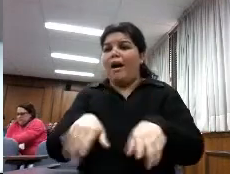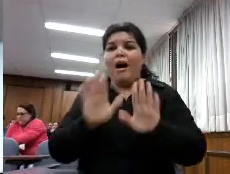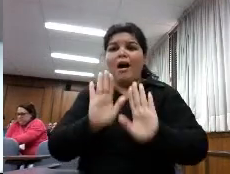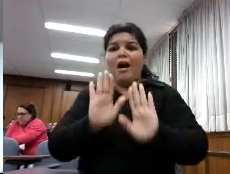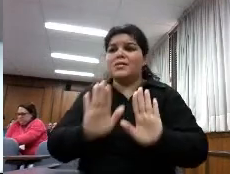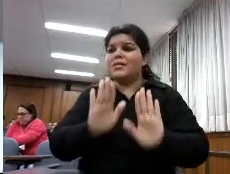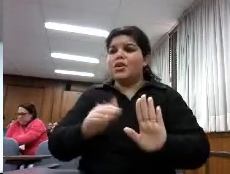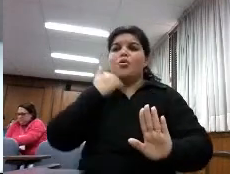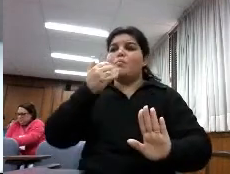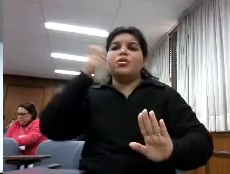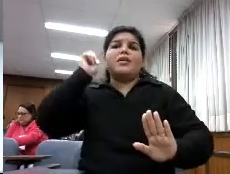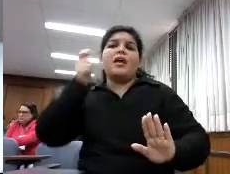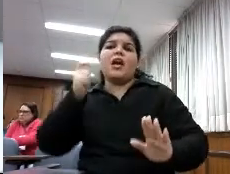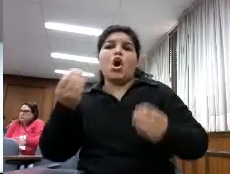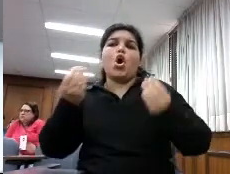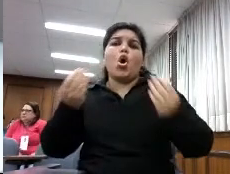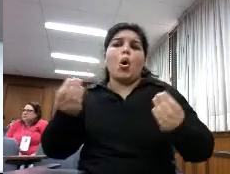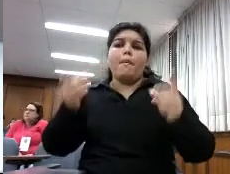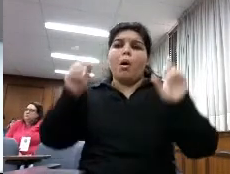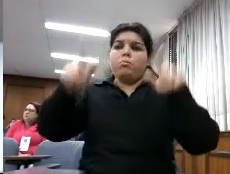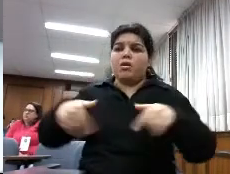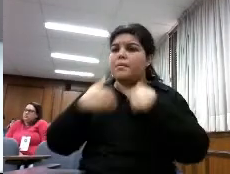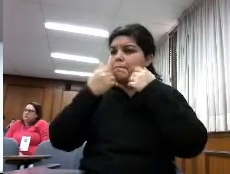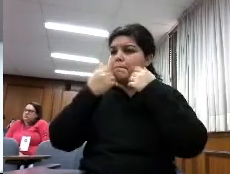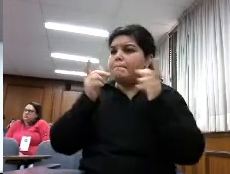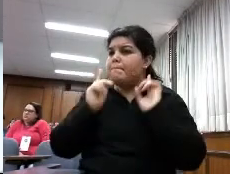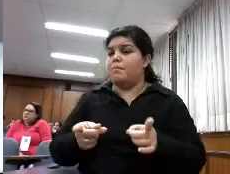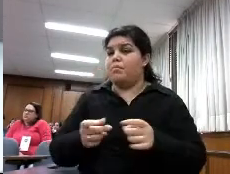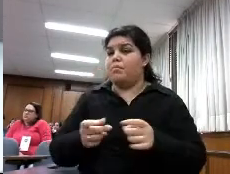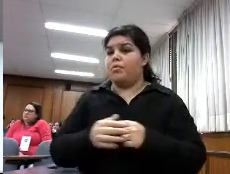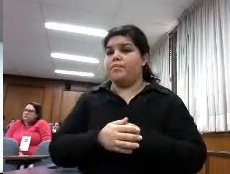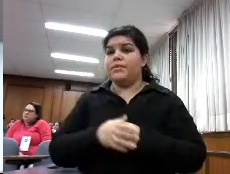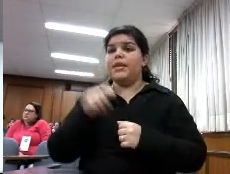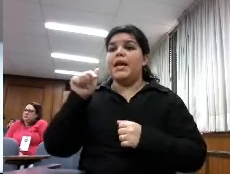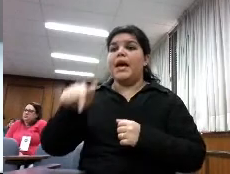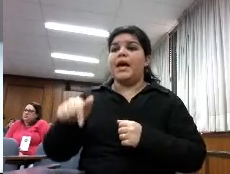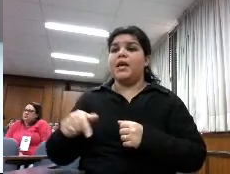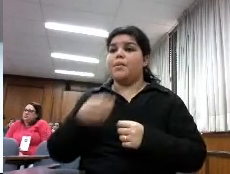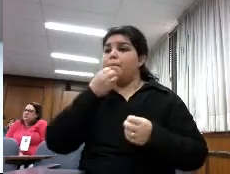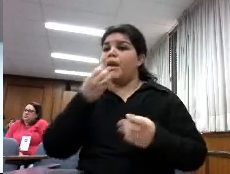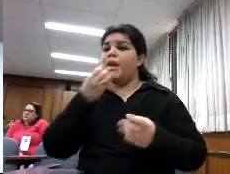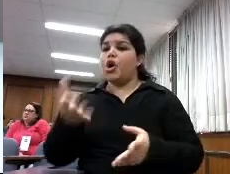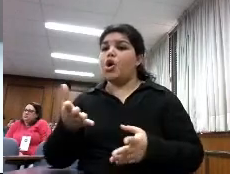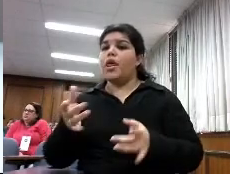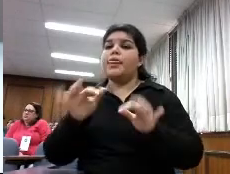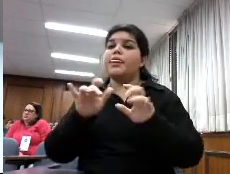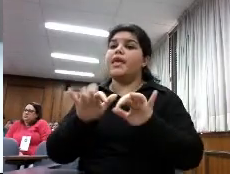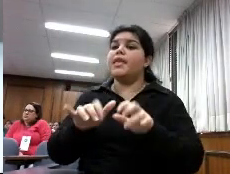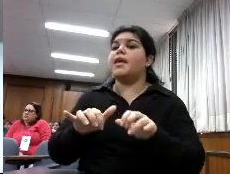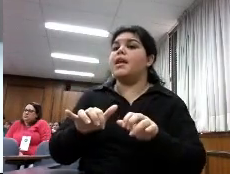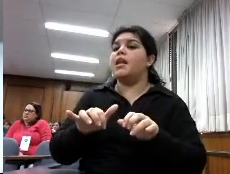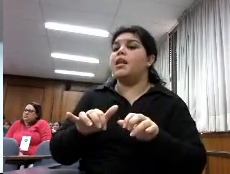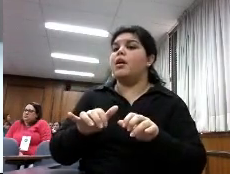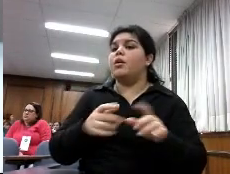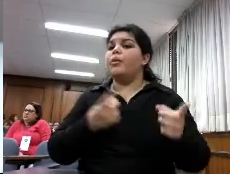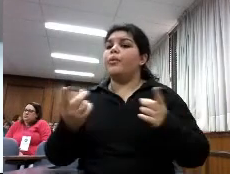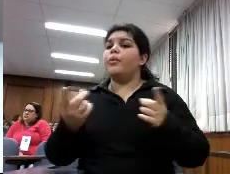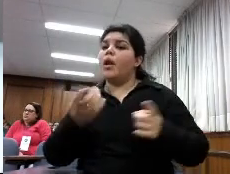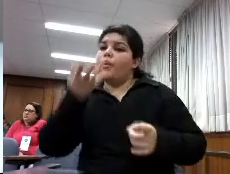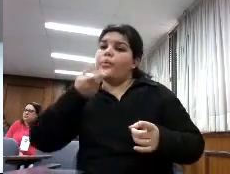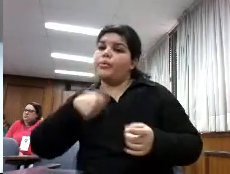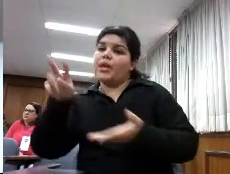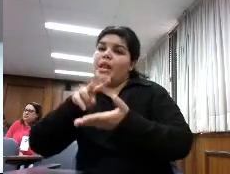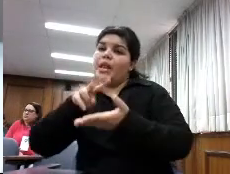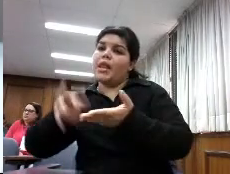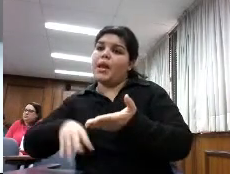el formato que tenga de fondo que tú prefieres leer en digital lees en digital que te gusta más leer en papel lees en papel